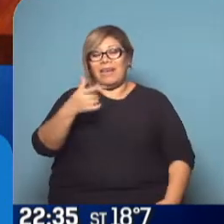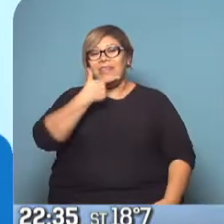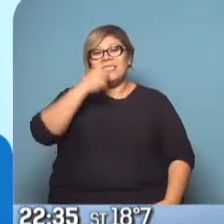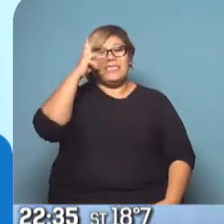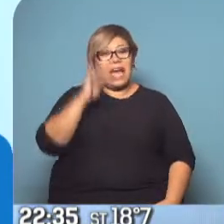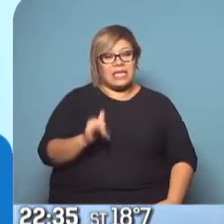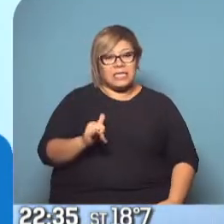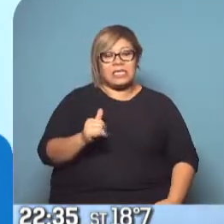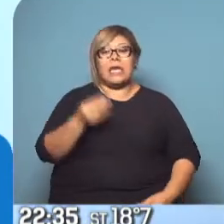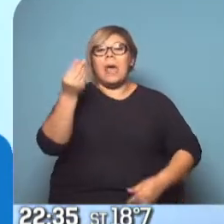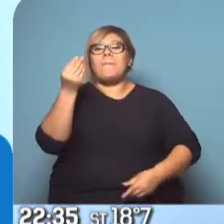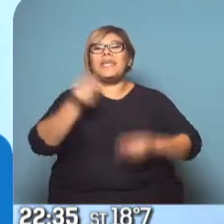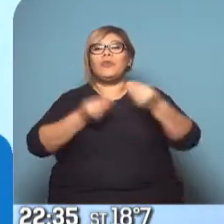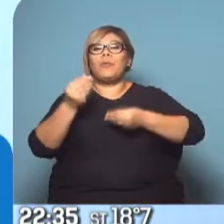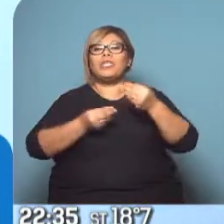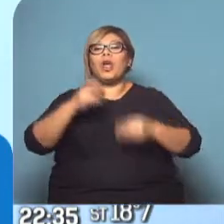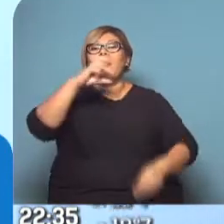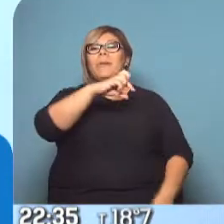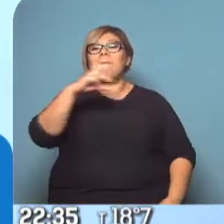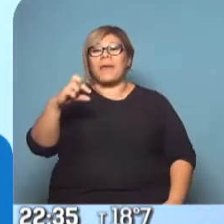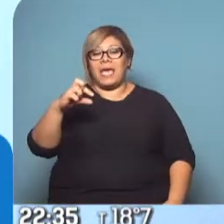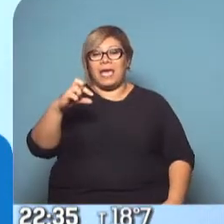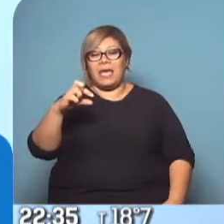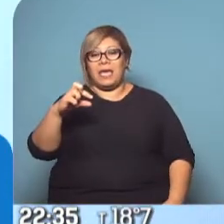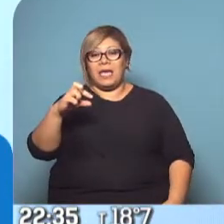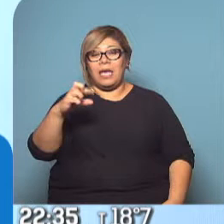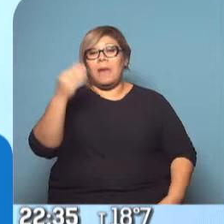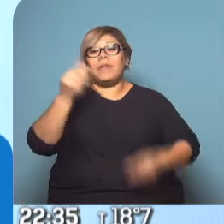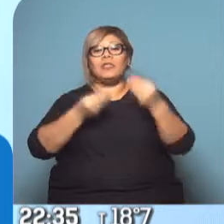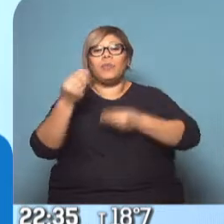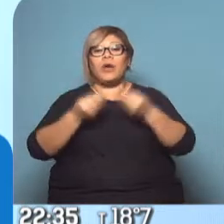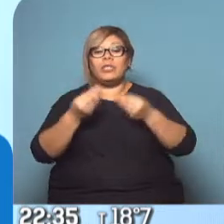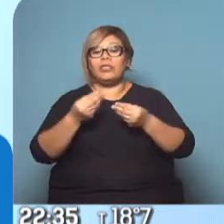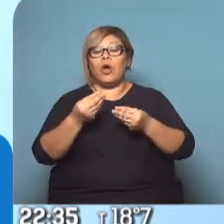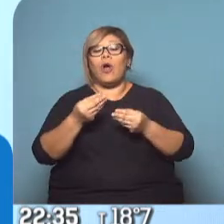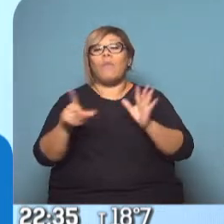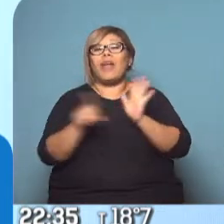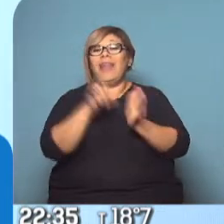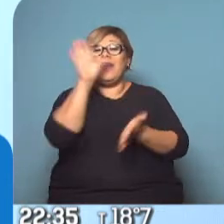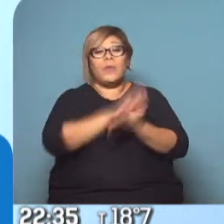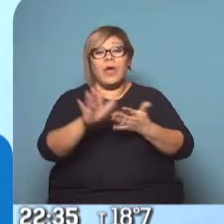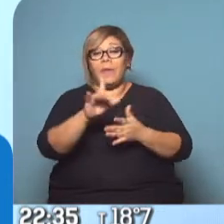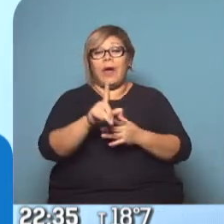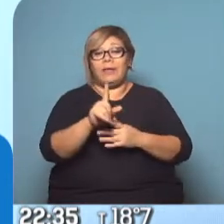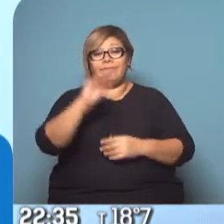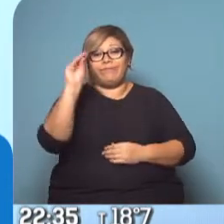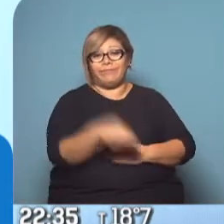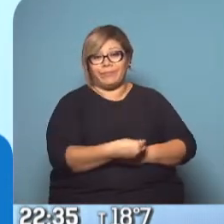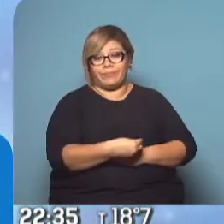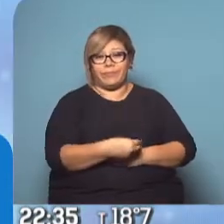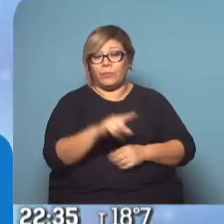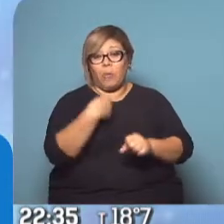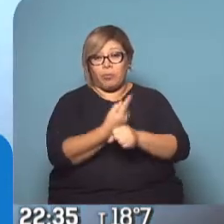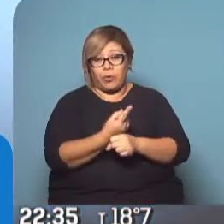con los presupuestos del PP, porque no pudo sancionar una nueva ley de presupuesto. Entonces, hay tres o cuatro cosas que se